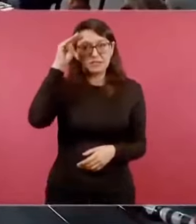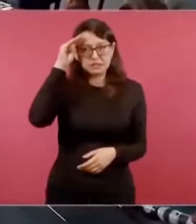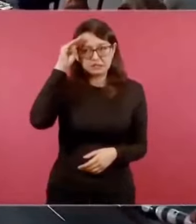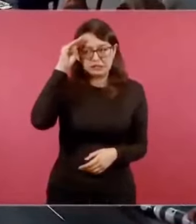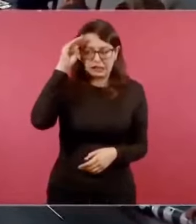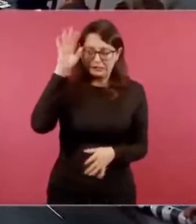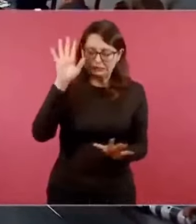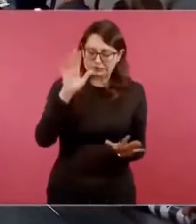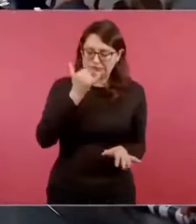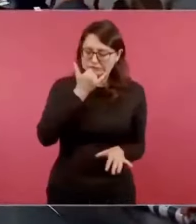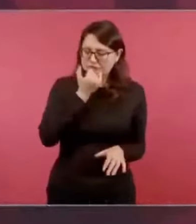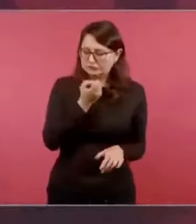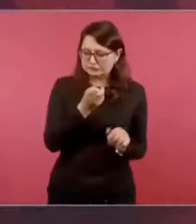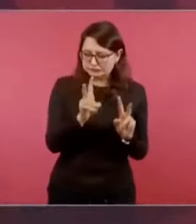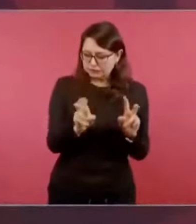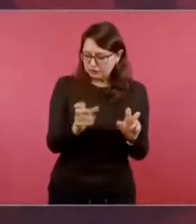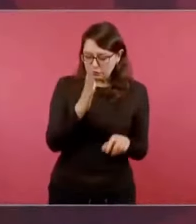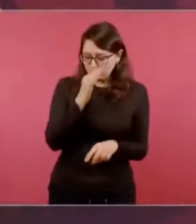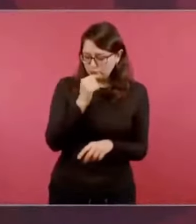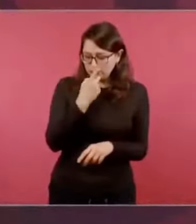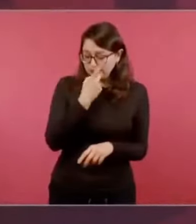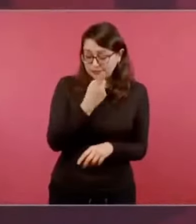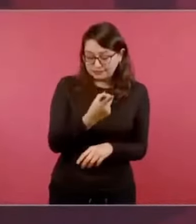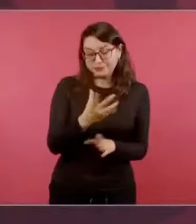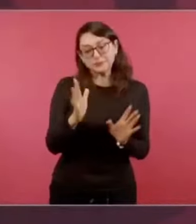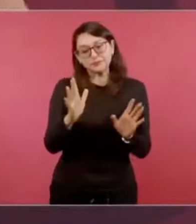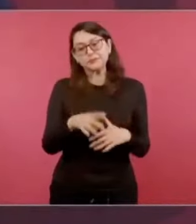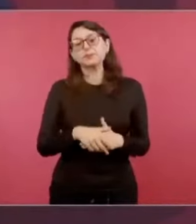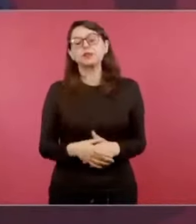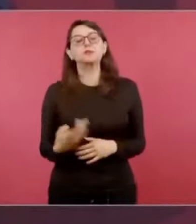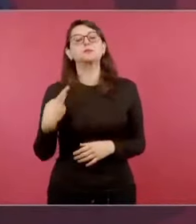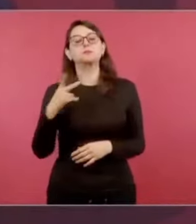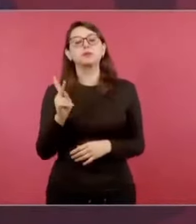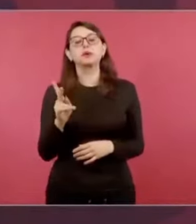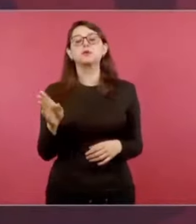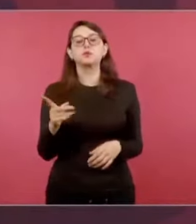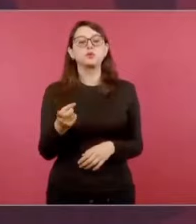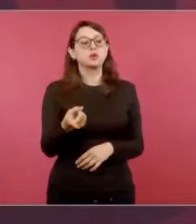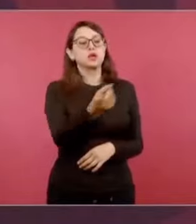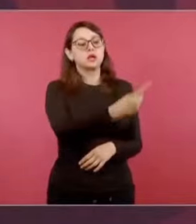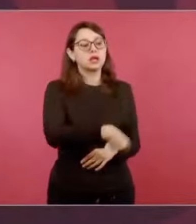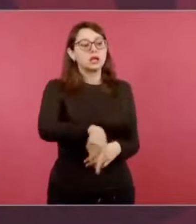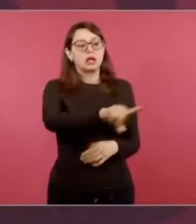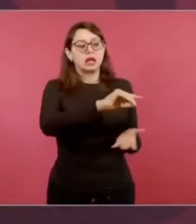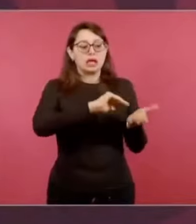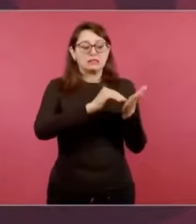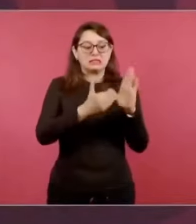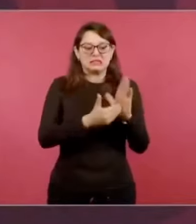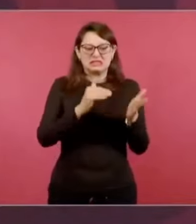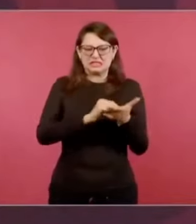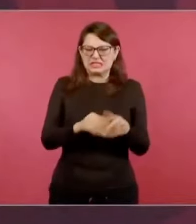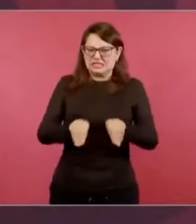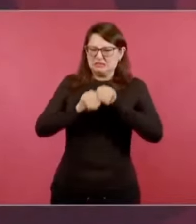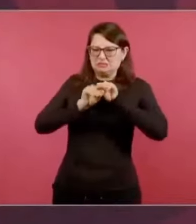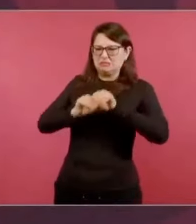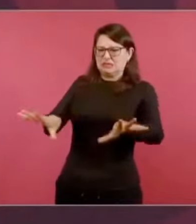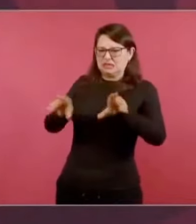es socavarnos,